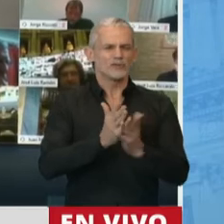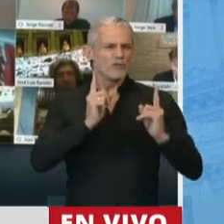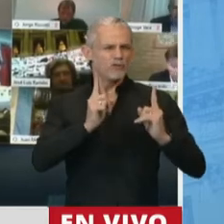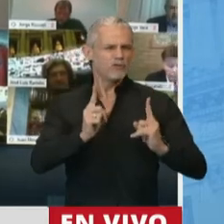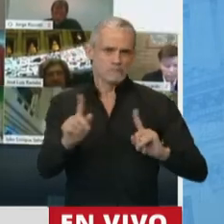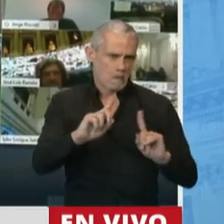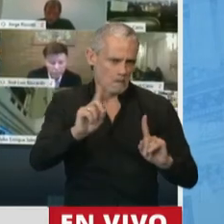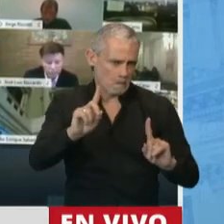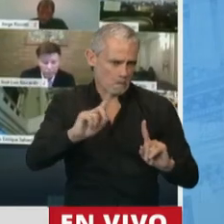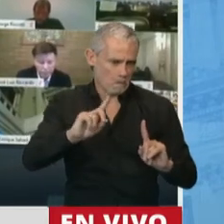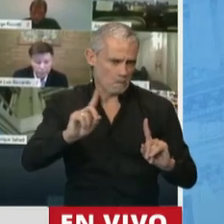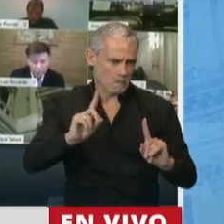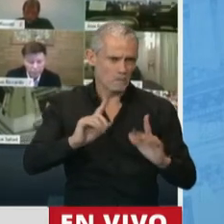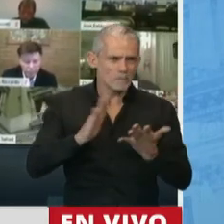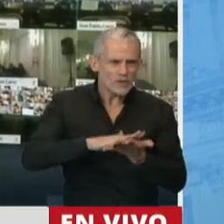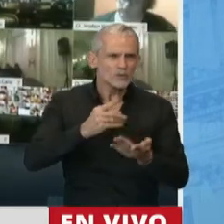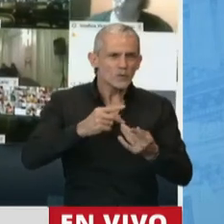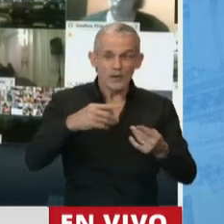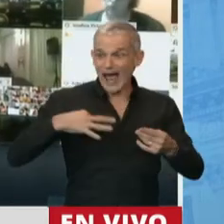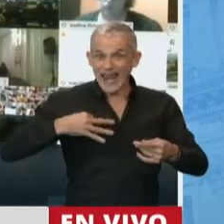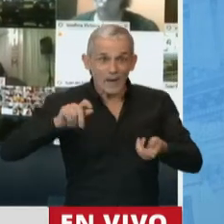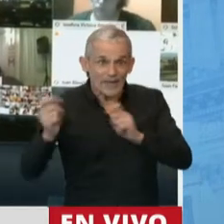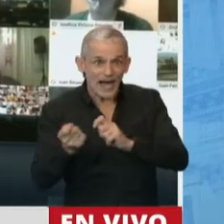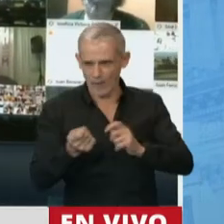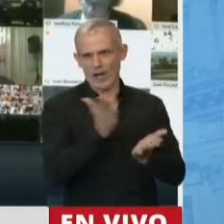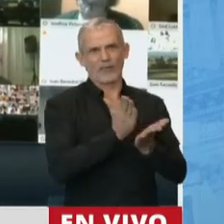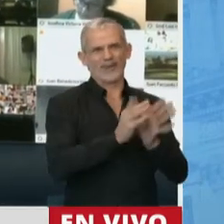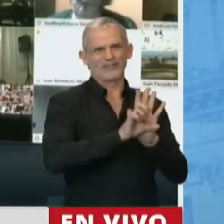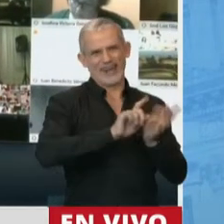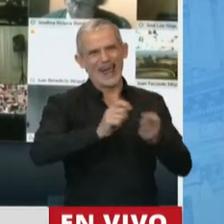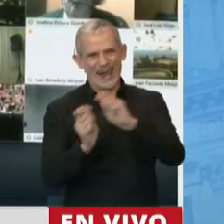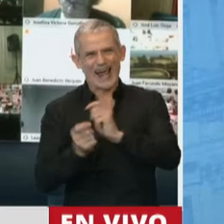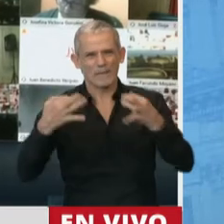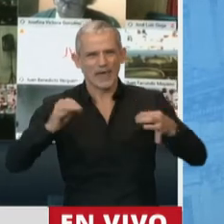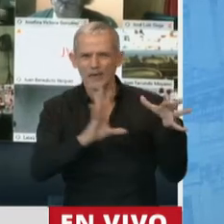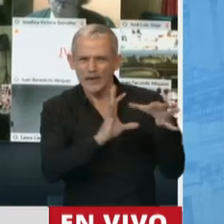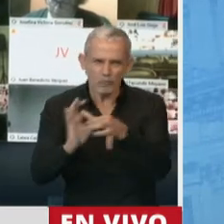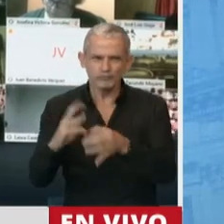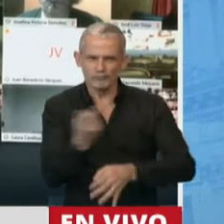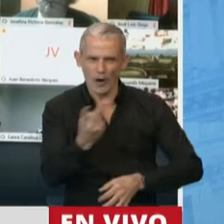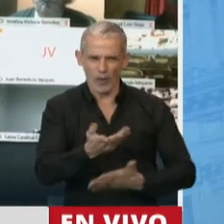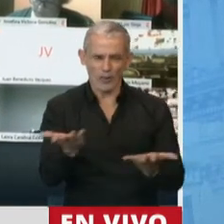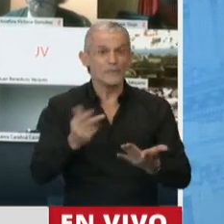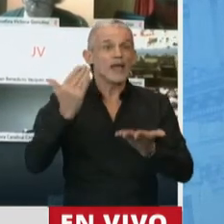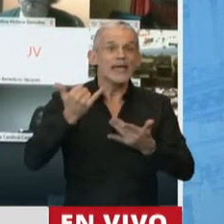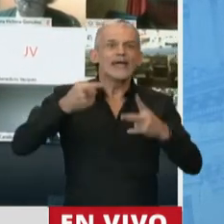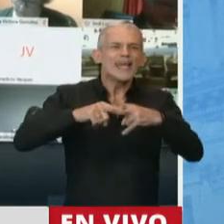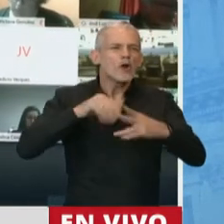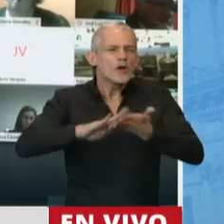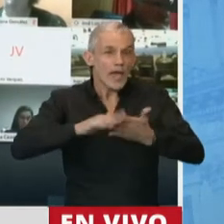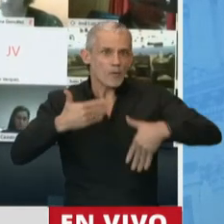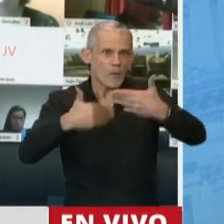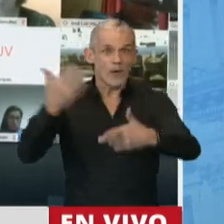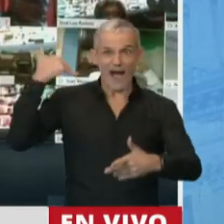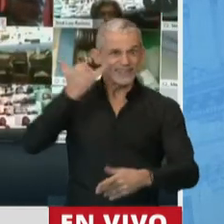perfeccionándose sobre ese andamiaje de los principios que lo informan. Por otro lado tenemos las nuevas tecnologías que ya